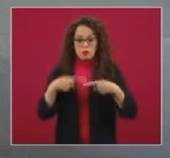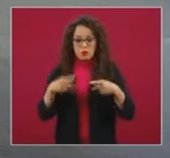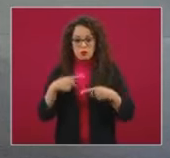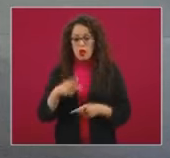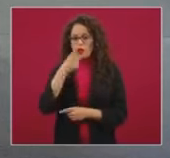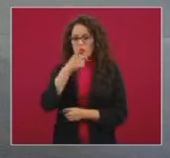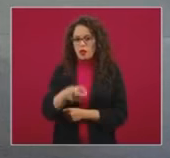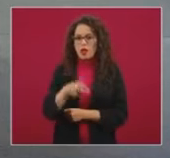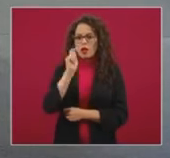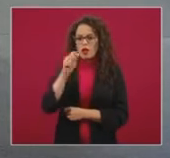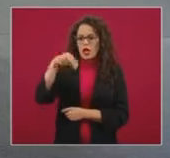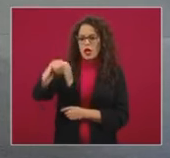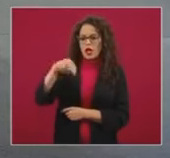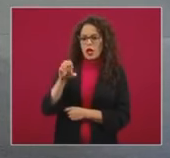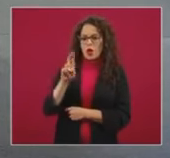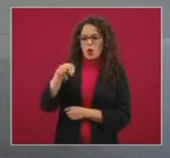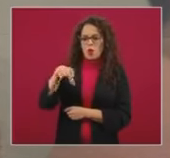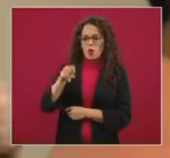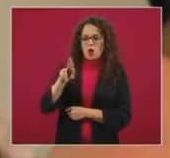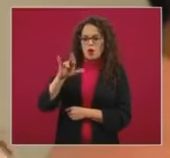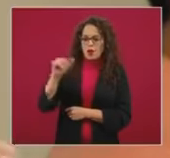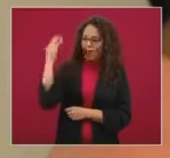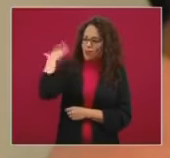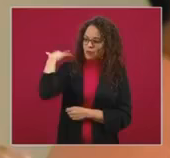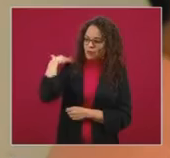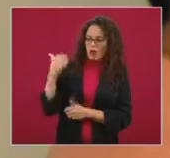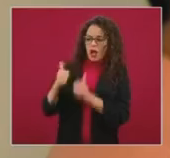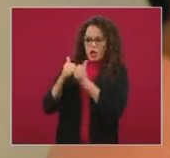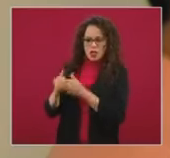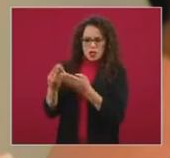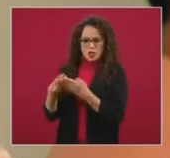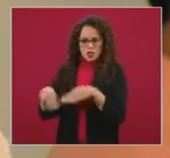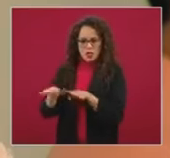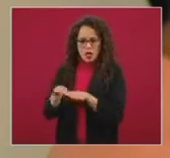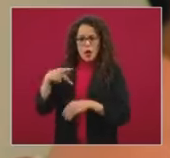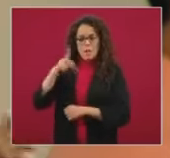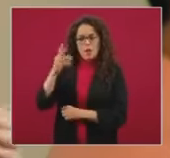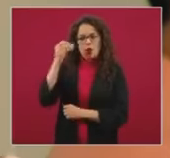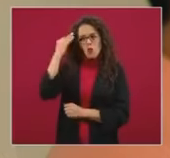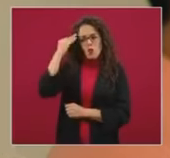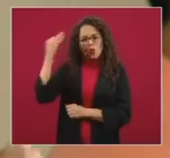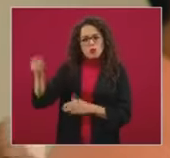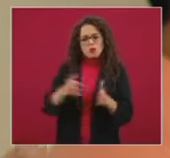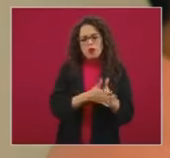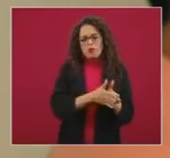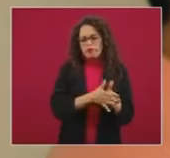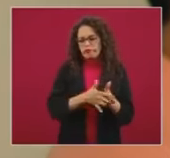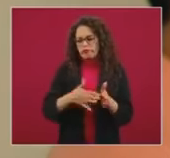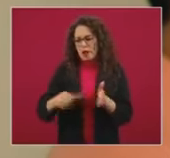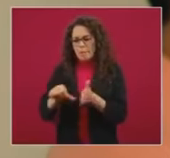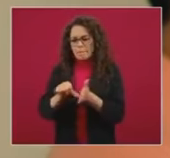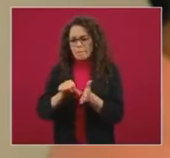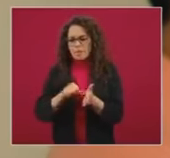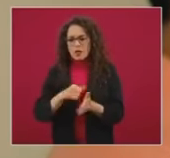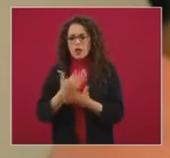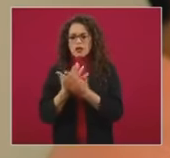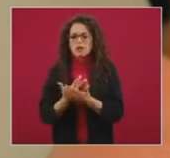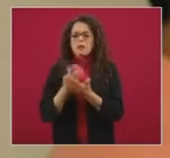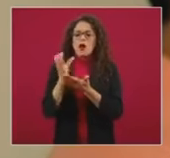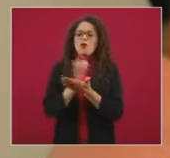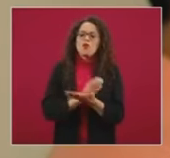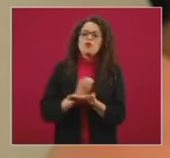neumonía atendida en su casa que tienen muchas secuelas mucho tiempo o sea que se tardan varios meses en recuperarse.